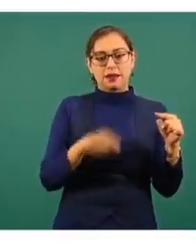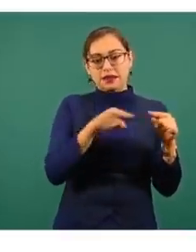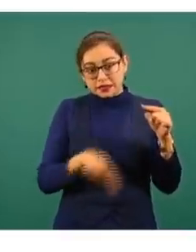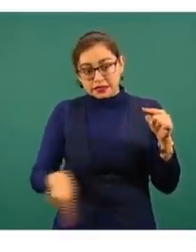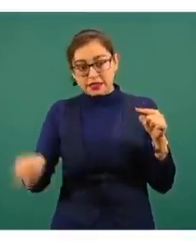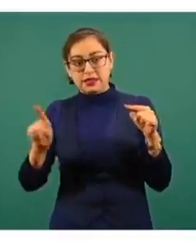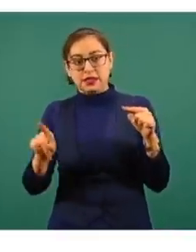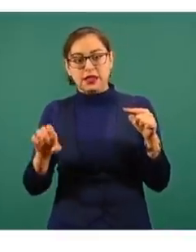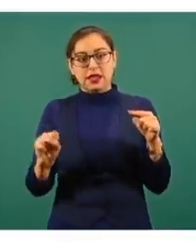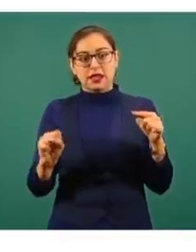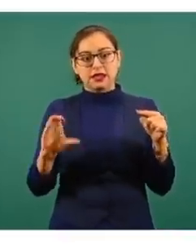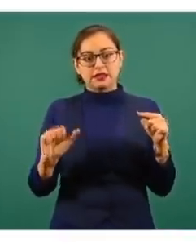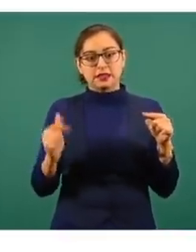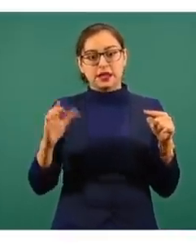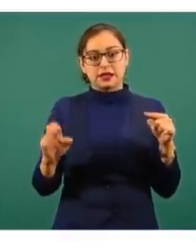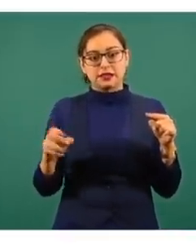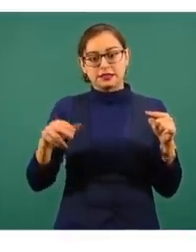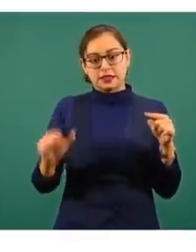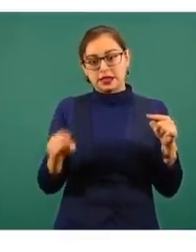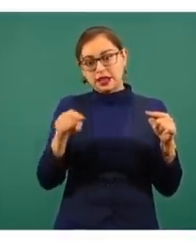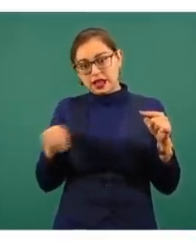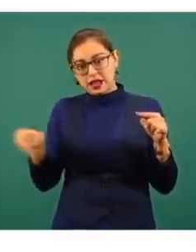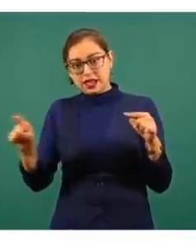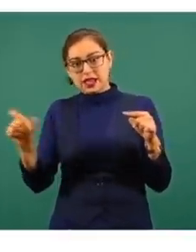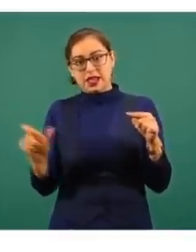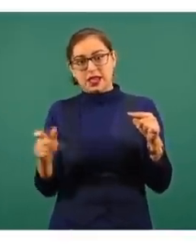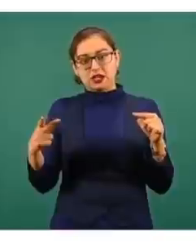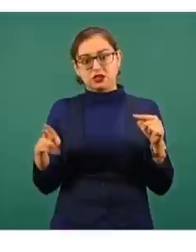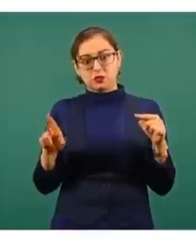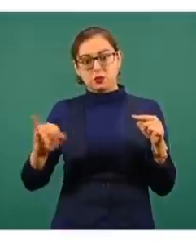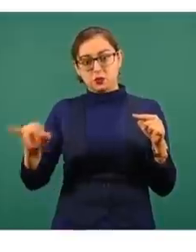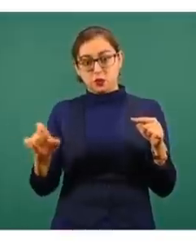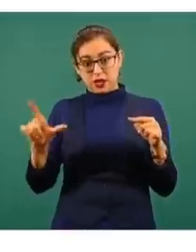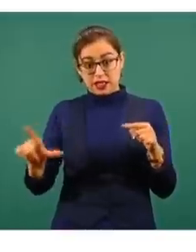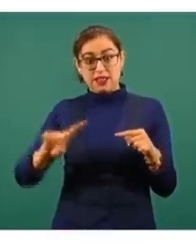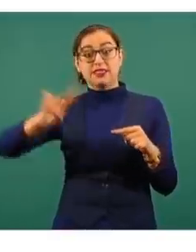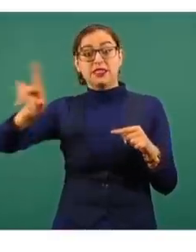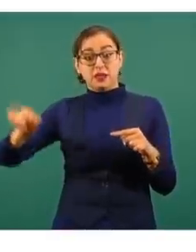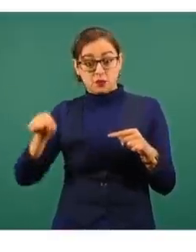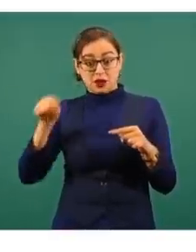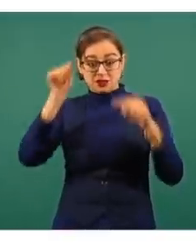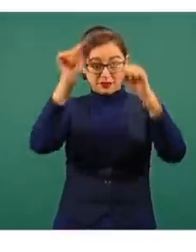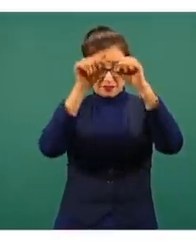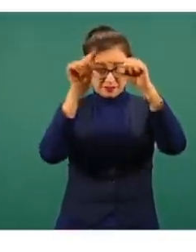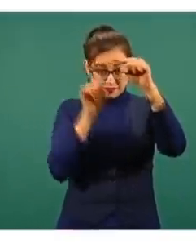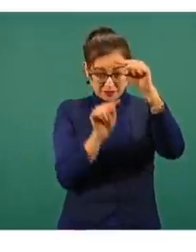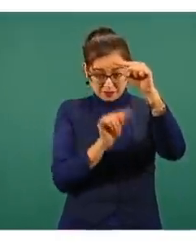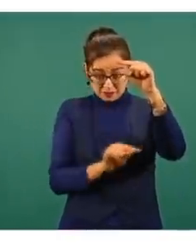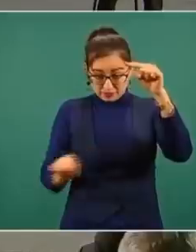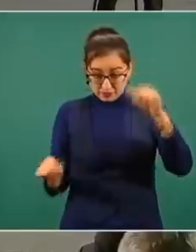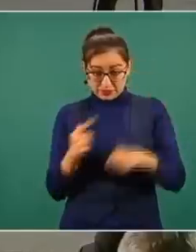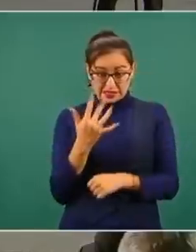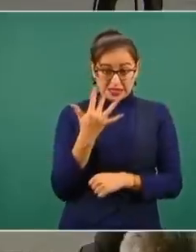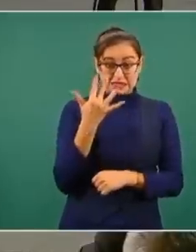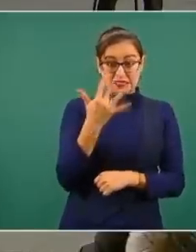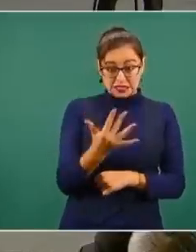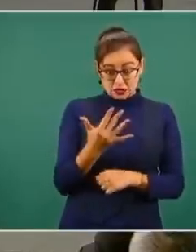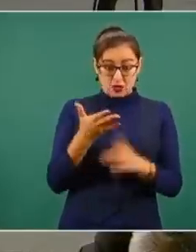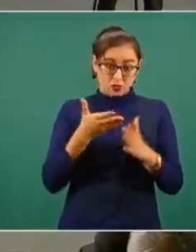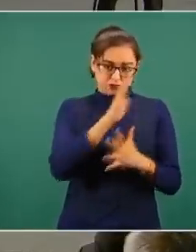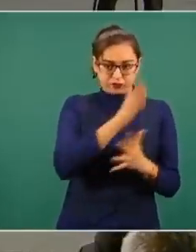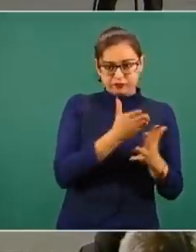salen hacia los 81 puntos que se establecieron. Estos, si pasamos a la siguiente,